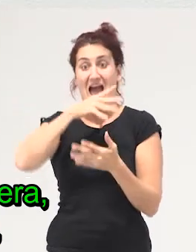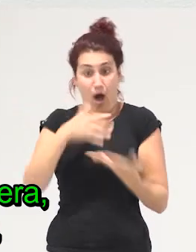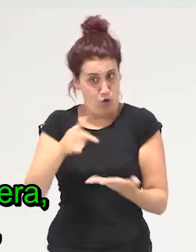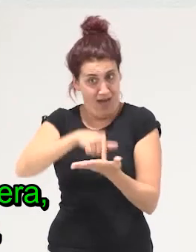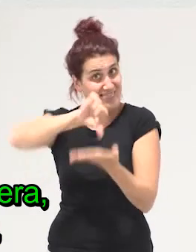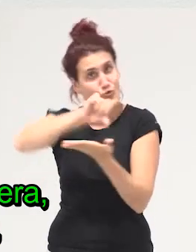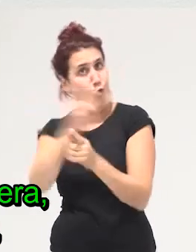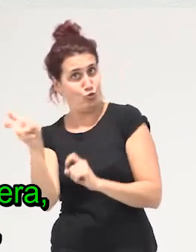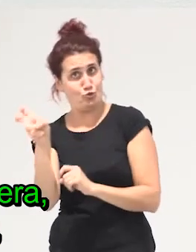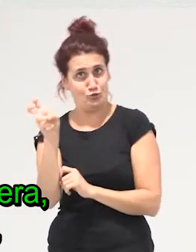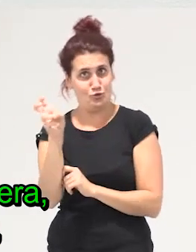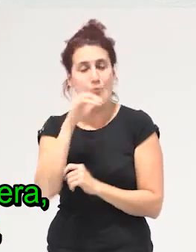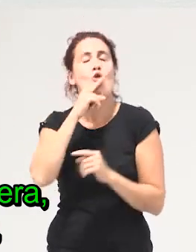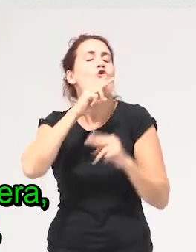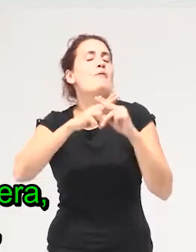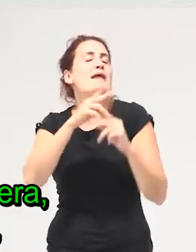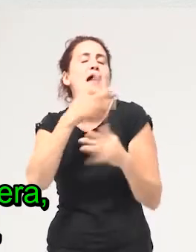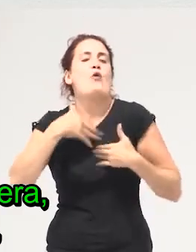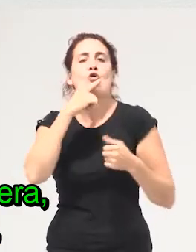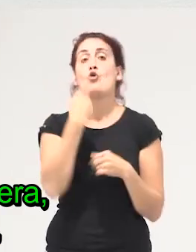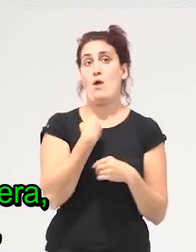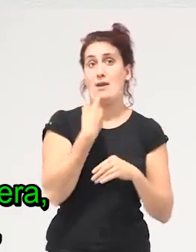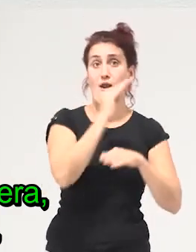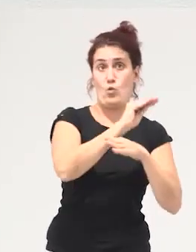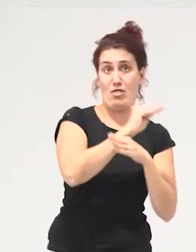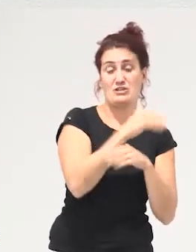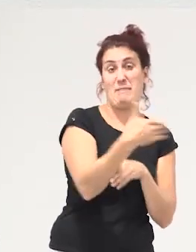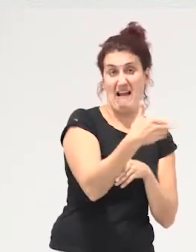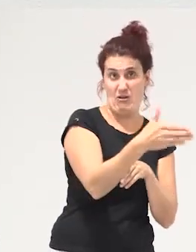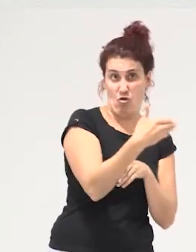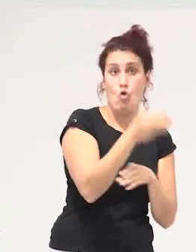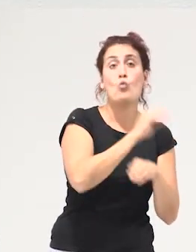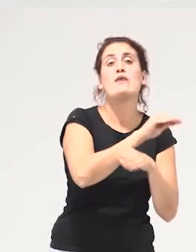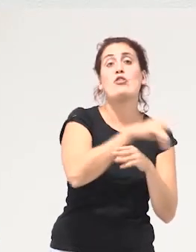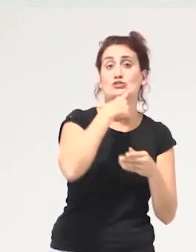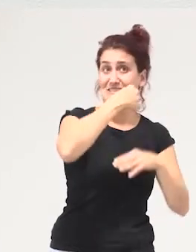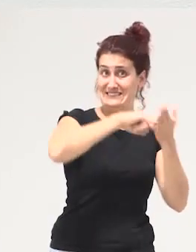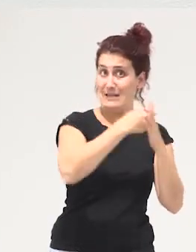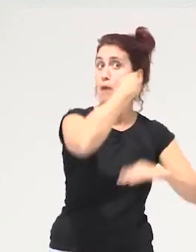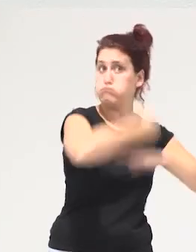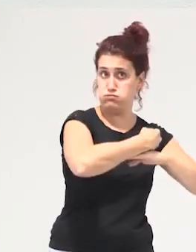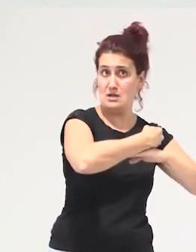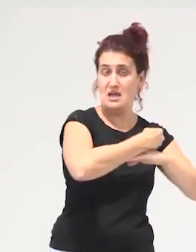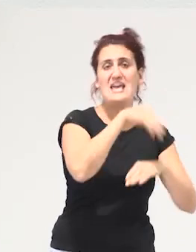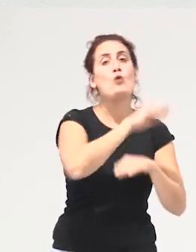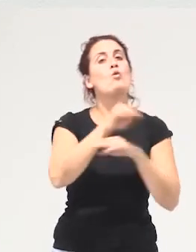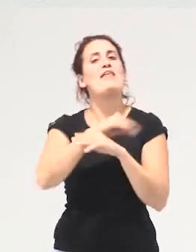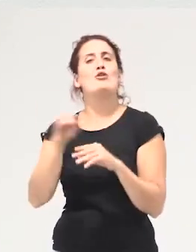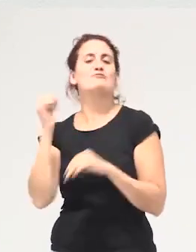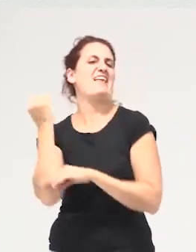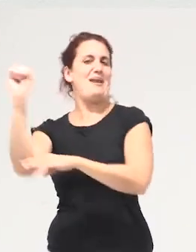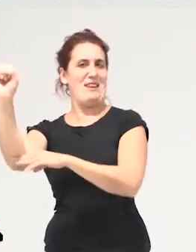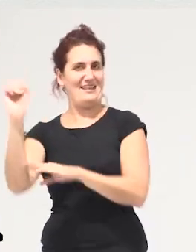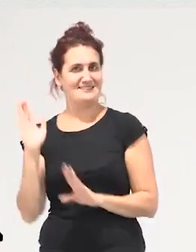entonces por decir llamarlos de alguna manera yo hablaré de cuidados en precario que son los que impone el sistema y de cuidados rebeldes que